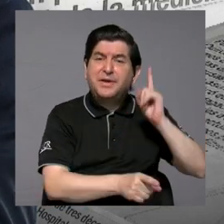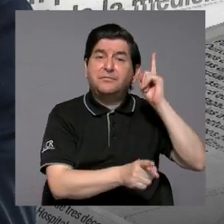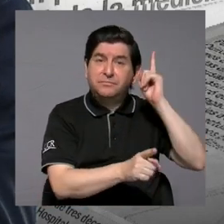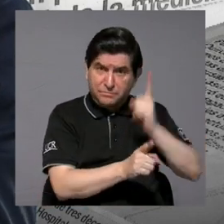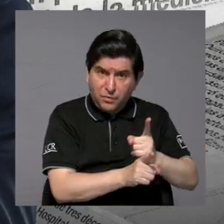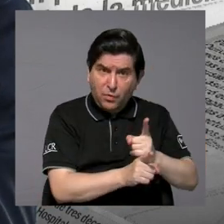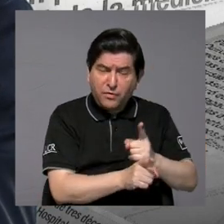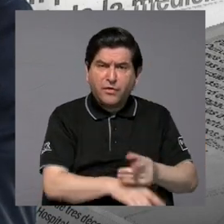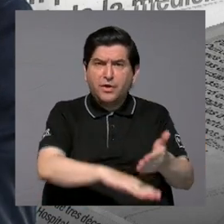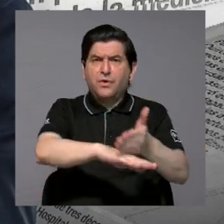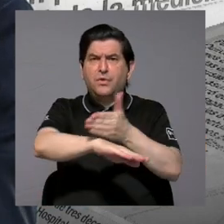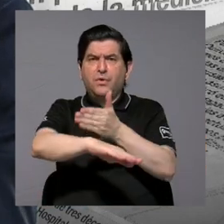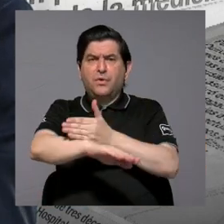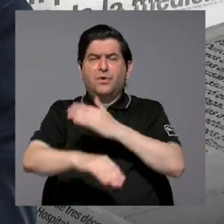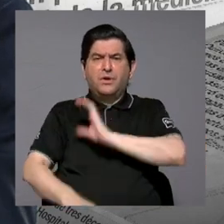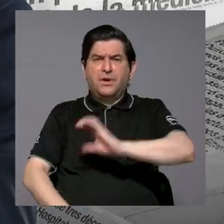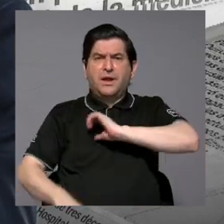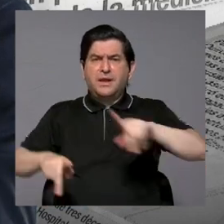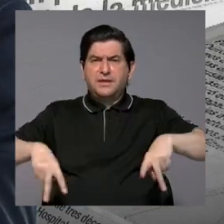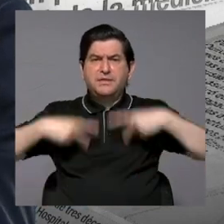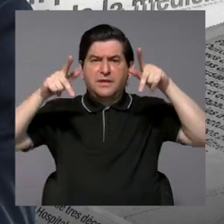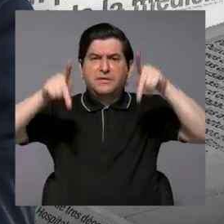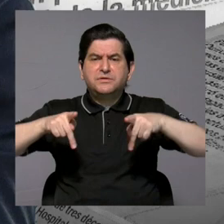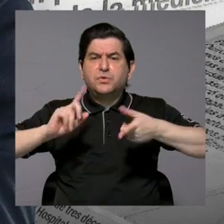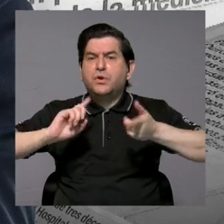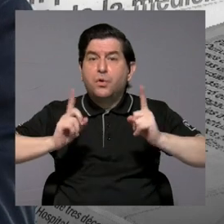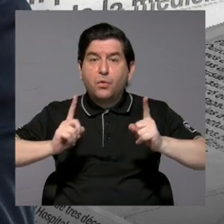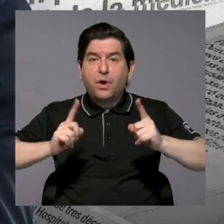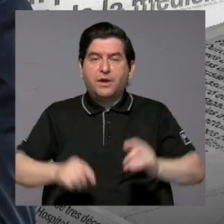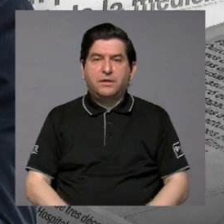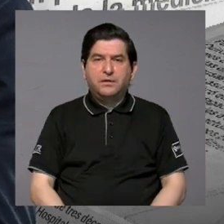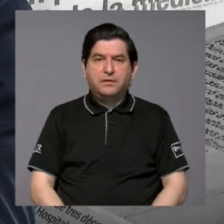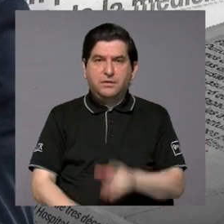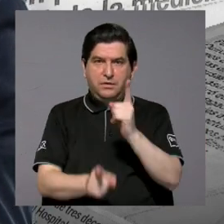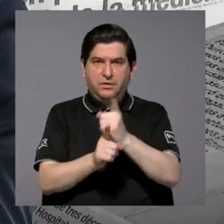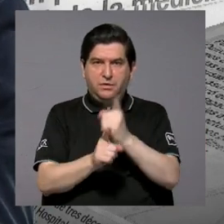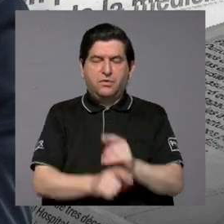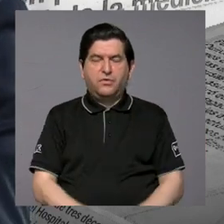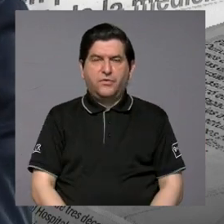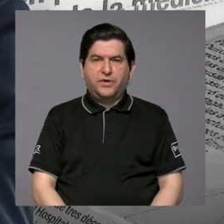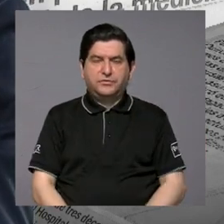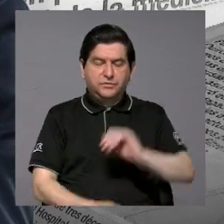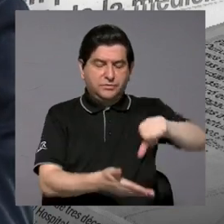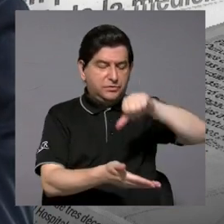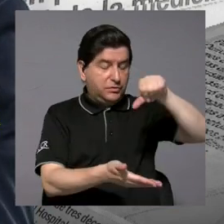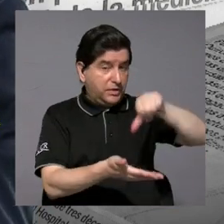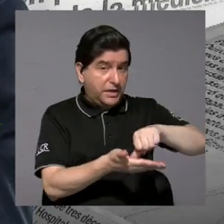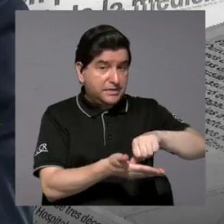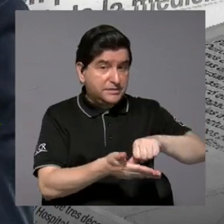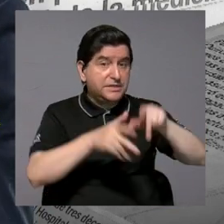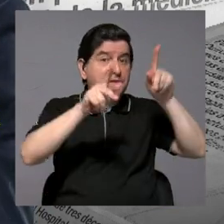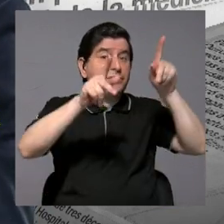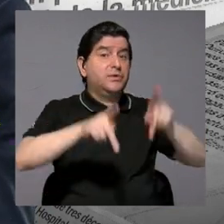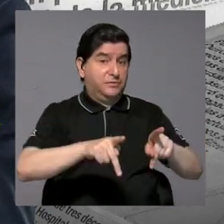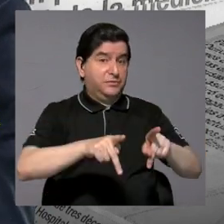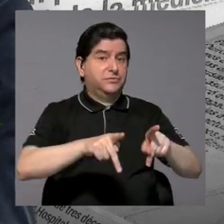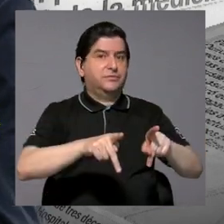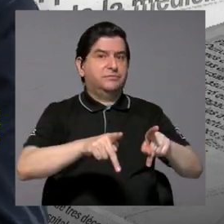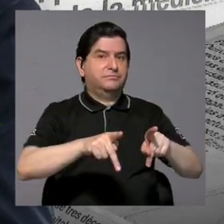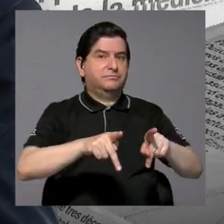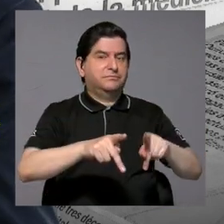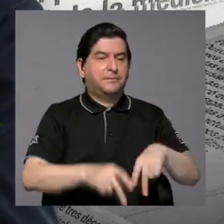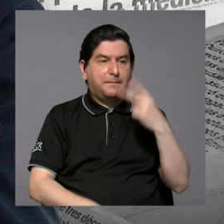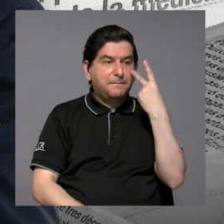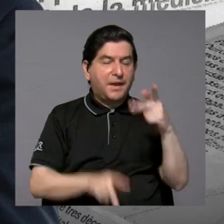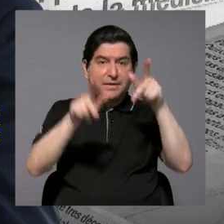efectivamente se mejore la calidad de vida de las personas? Y en efecto, debemos poner en el centro a la persona y